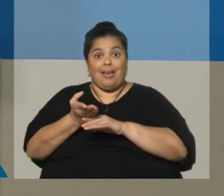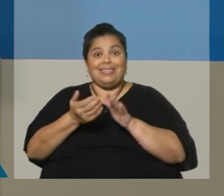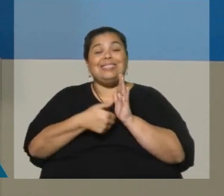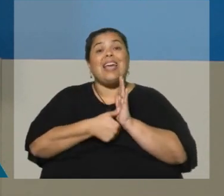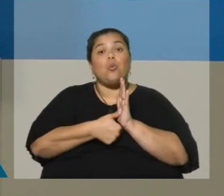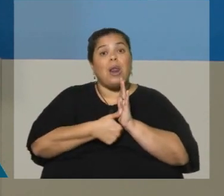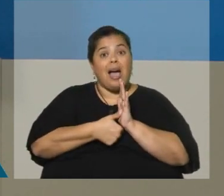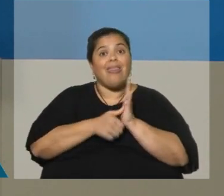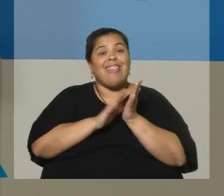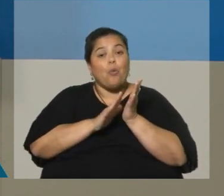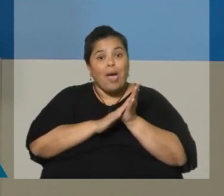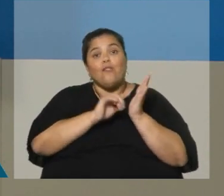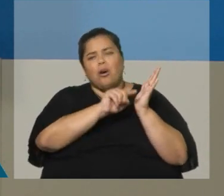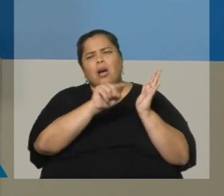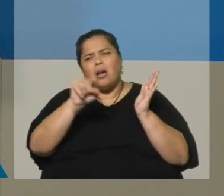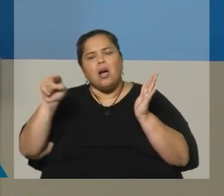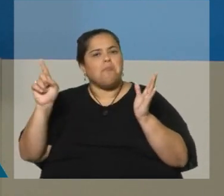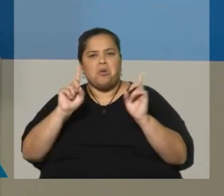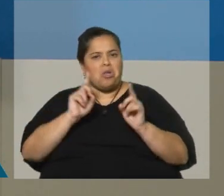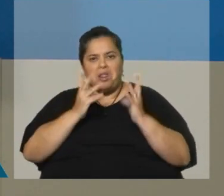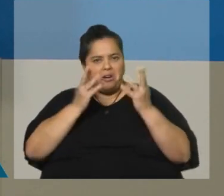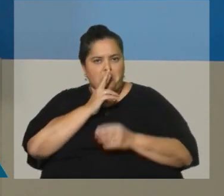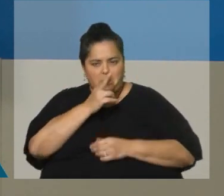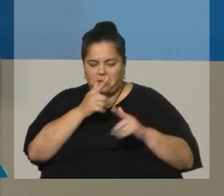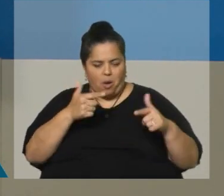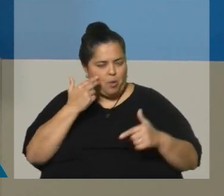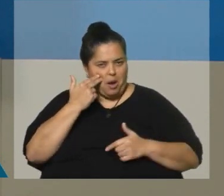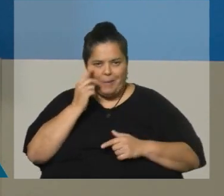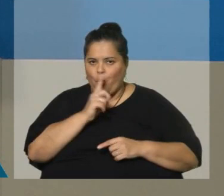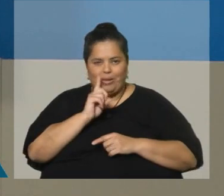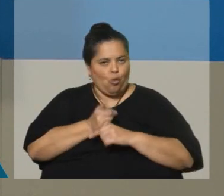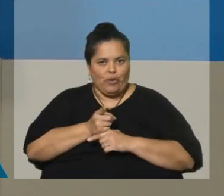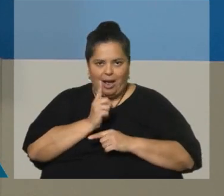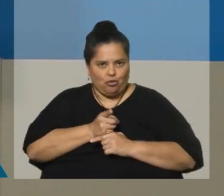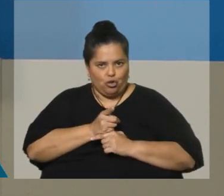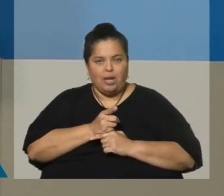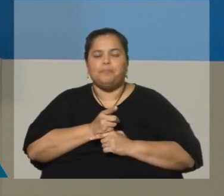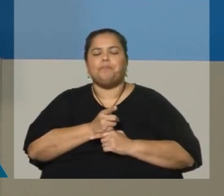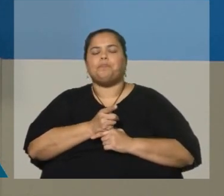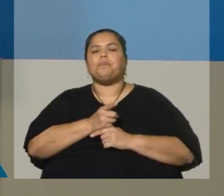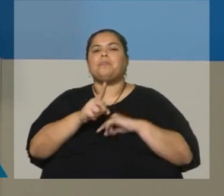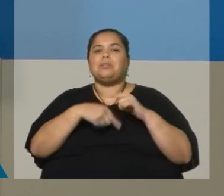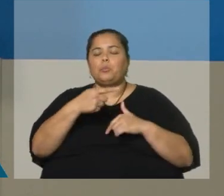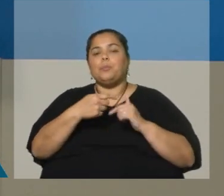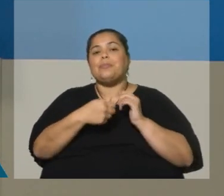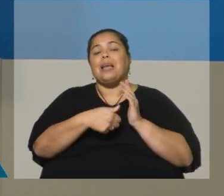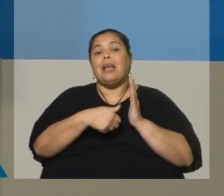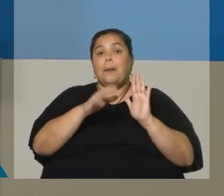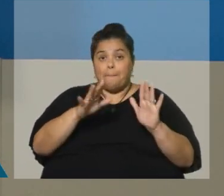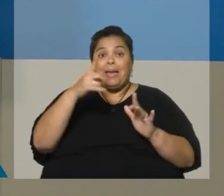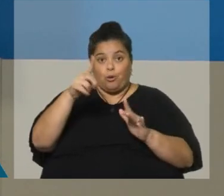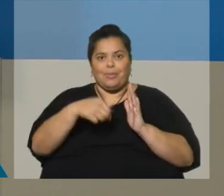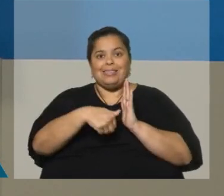Así que aquellos que no quieran responder, no hay ningún problema. La cédula, digamos, tiene una utilidad muy